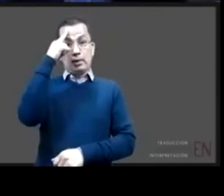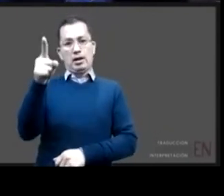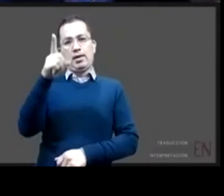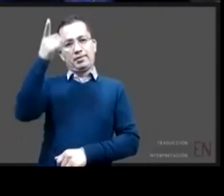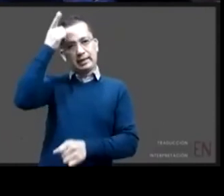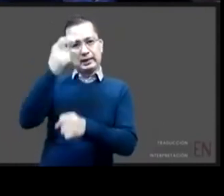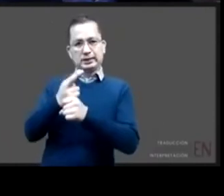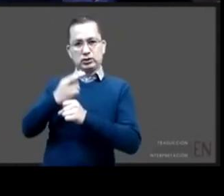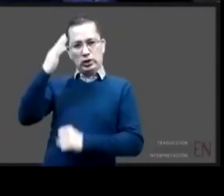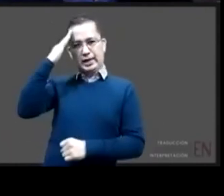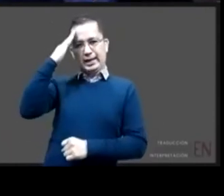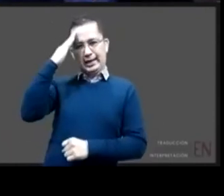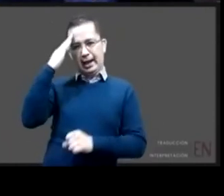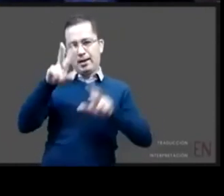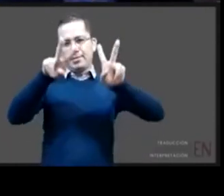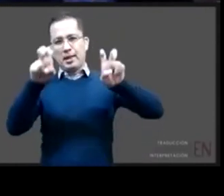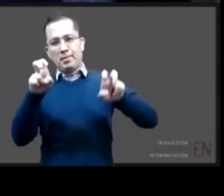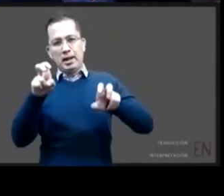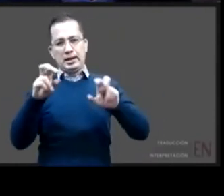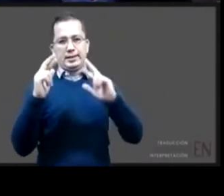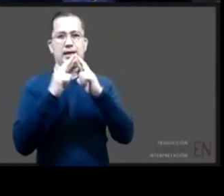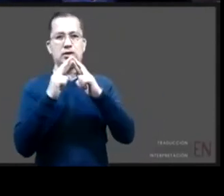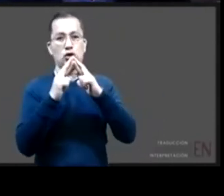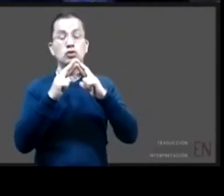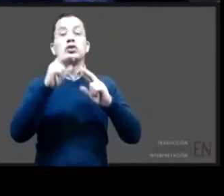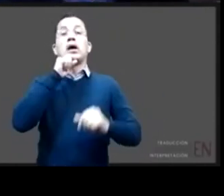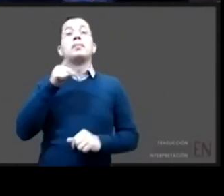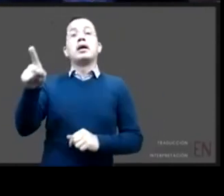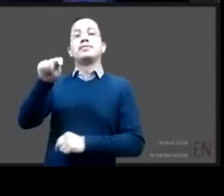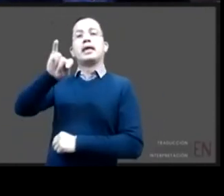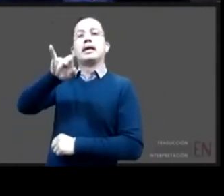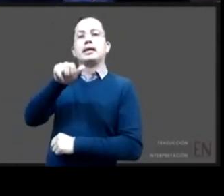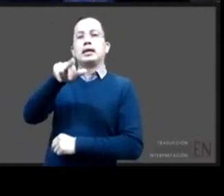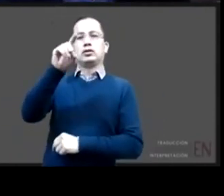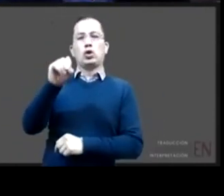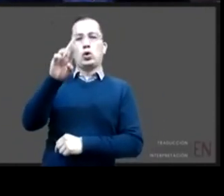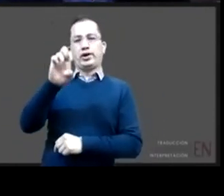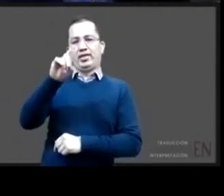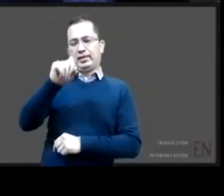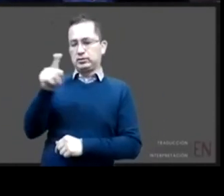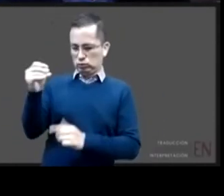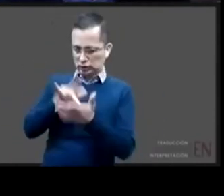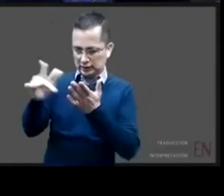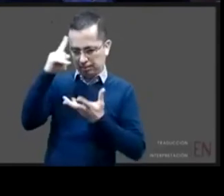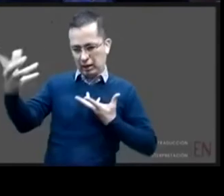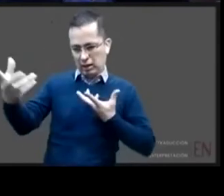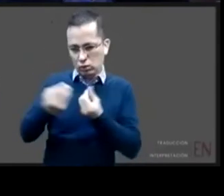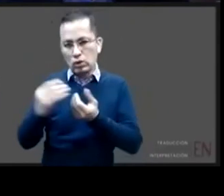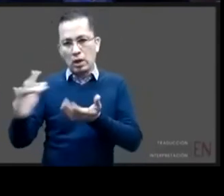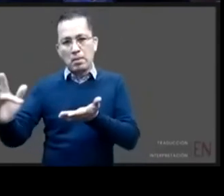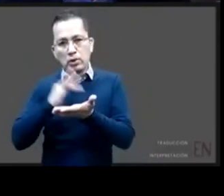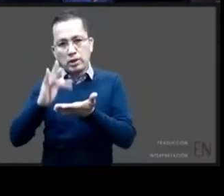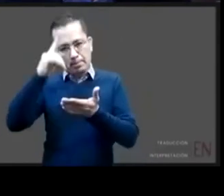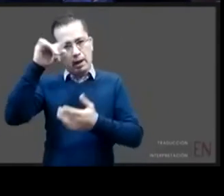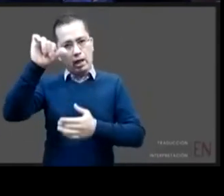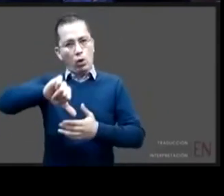Asuntos Religiosos y a Tejiendo Redes por su apoyo para este conversatorio Muy buena tarde a todas y todos